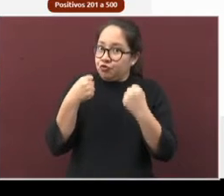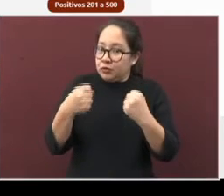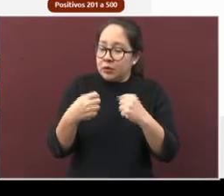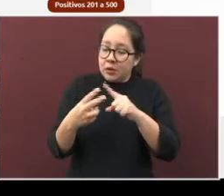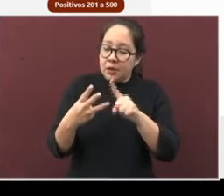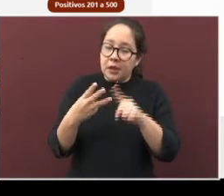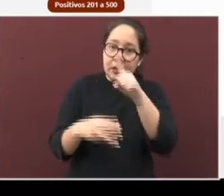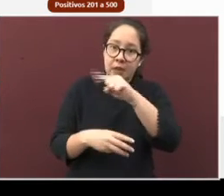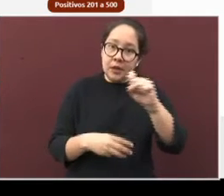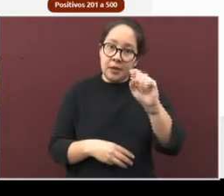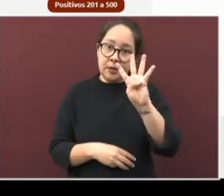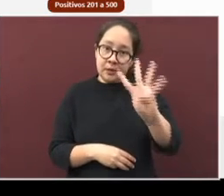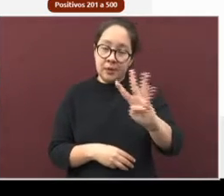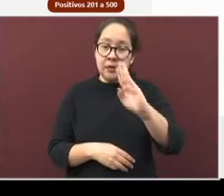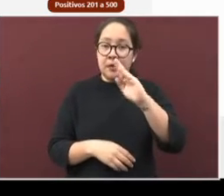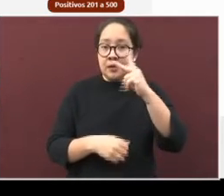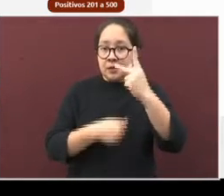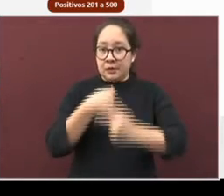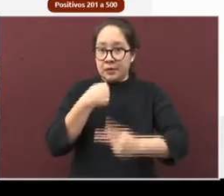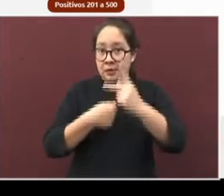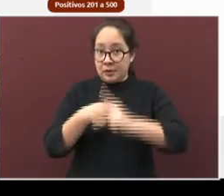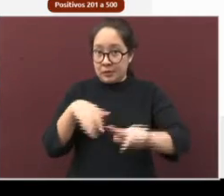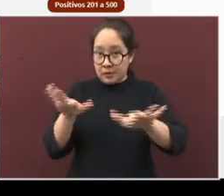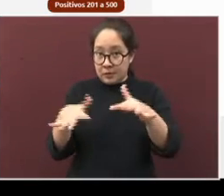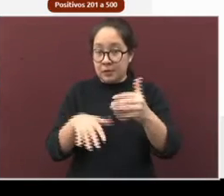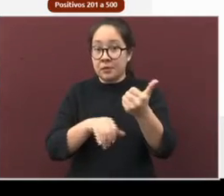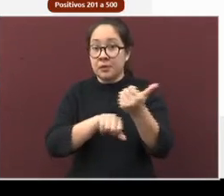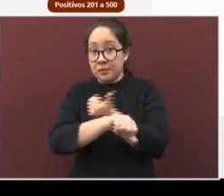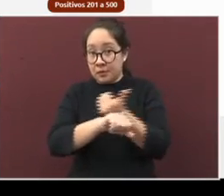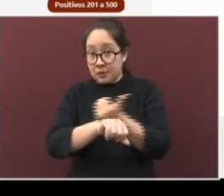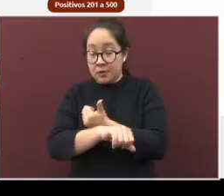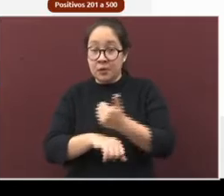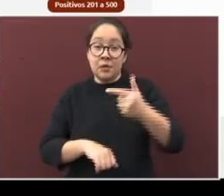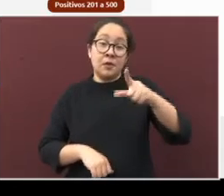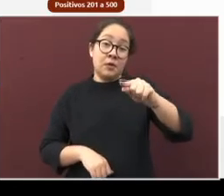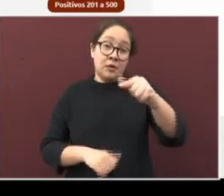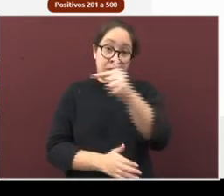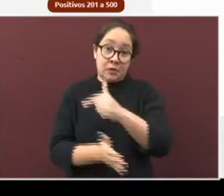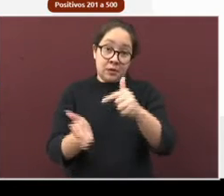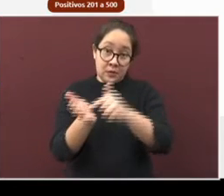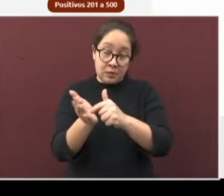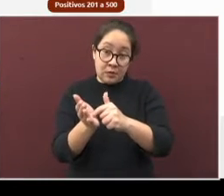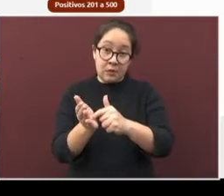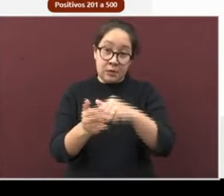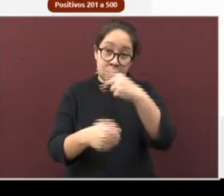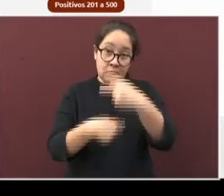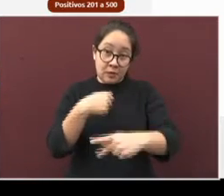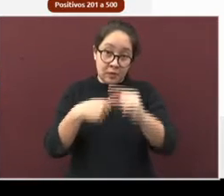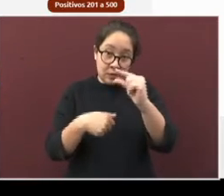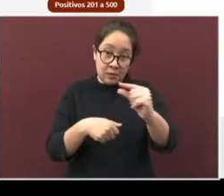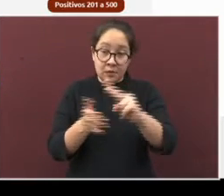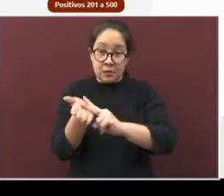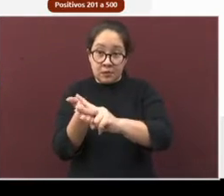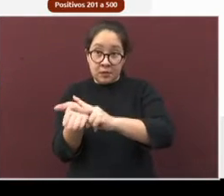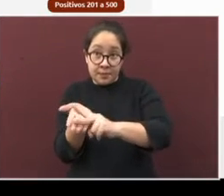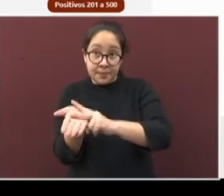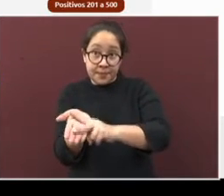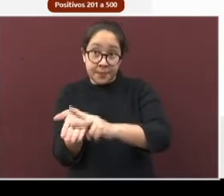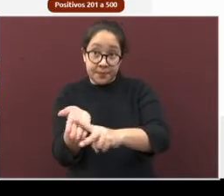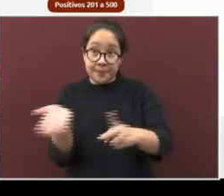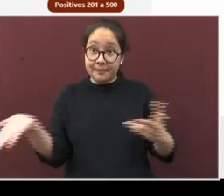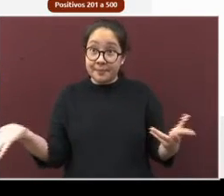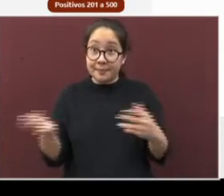amarillo de riesgo medio y 70 en verde de riesgo bajo. Miren ustedes,